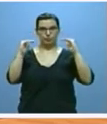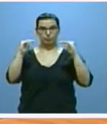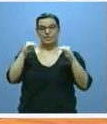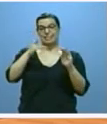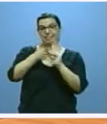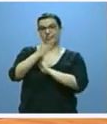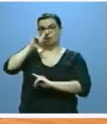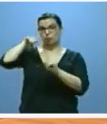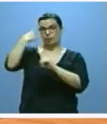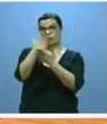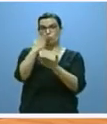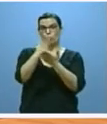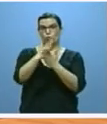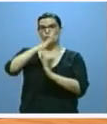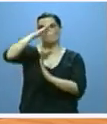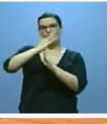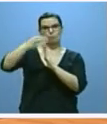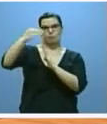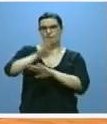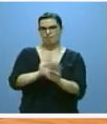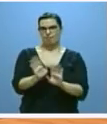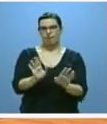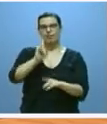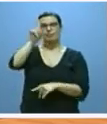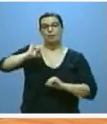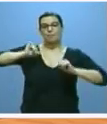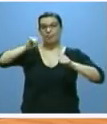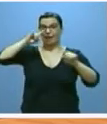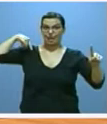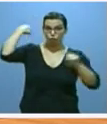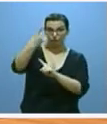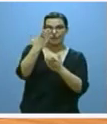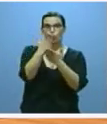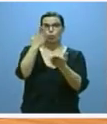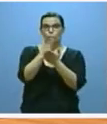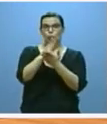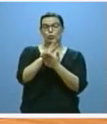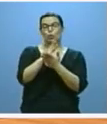el próximo curso y también con el compromiso de comenzar a reducirlas en el siguiente curso.